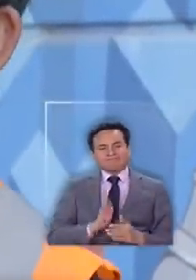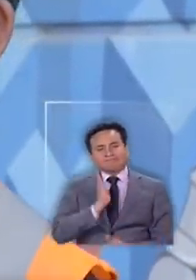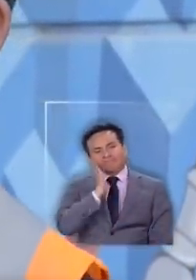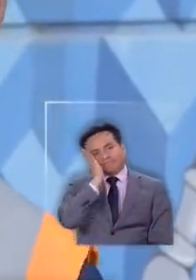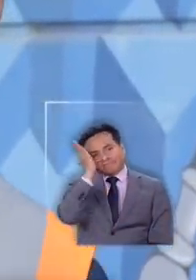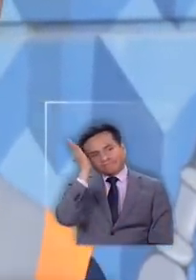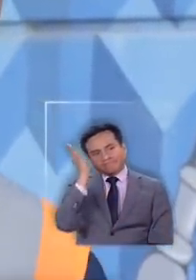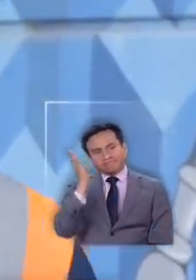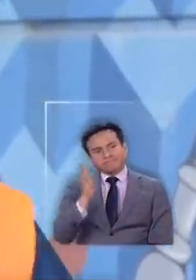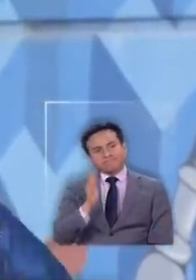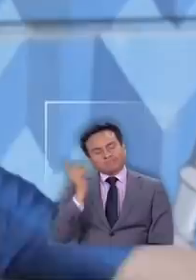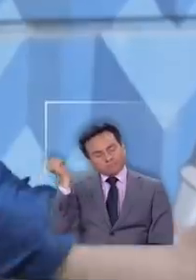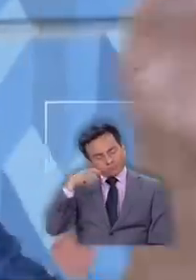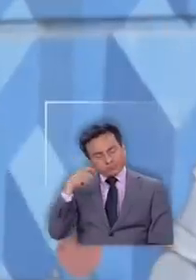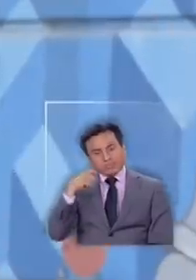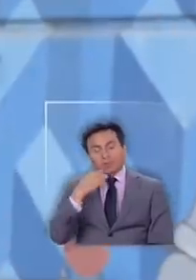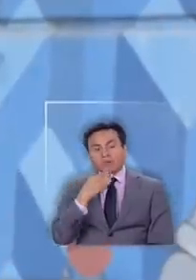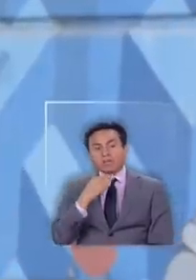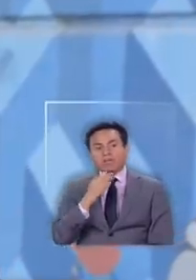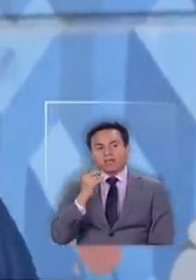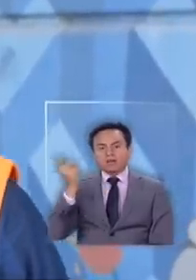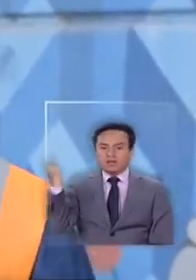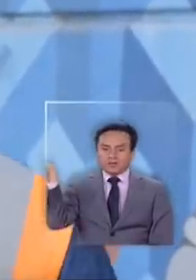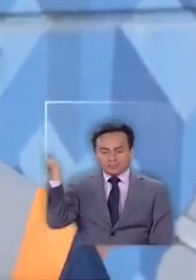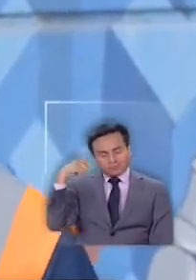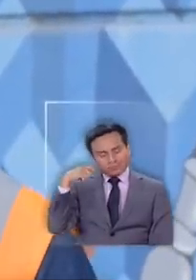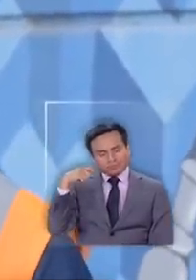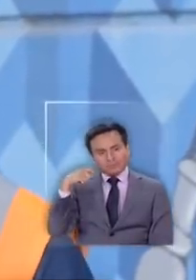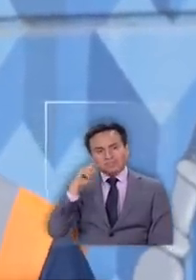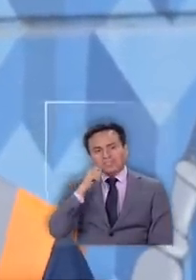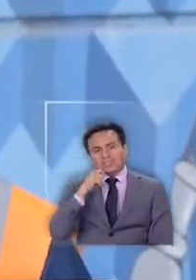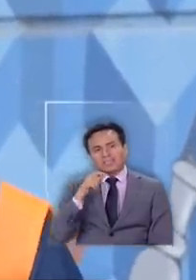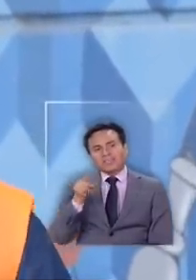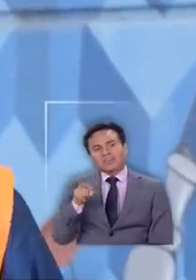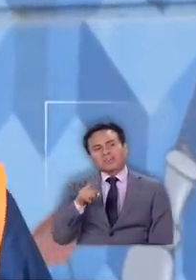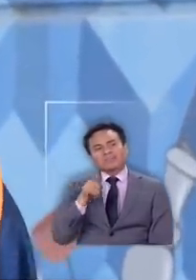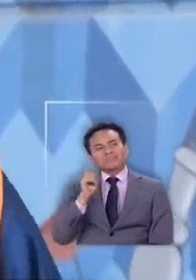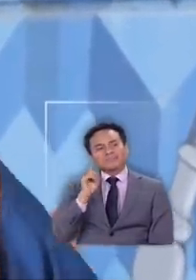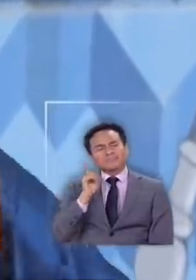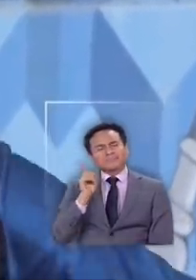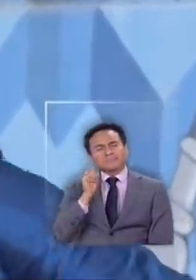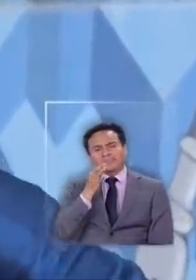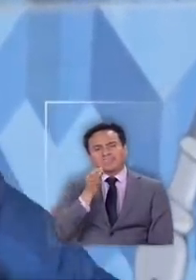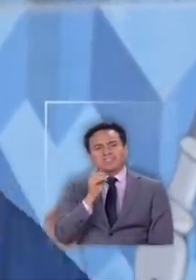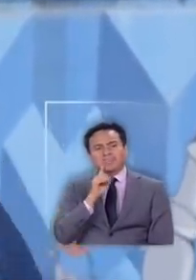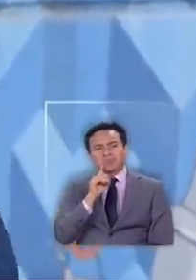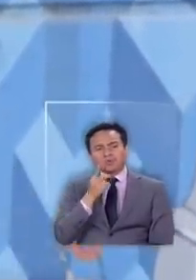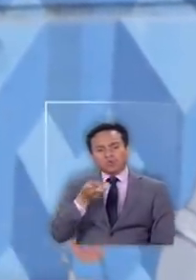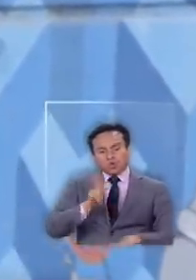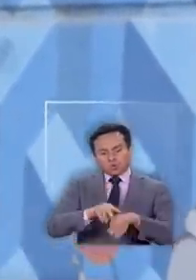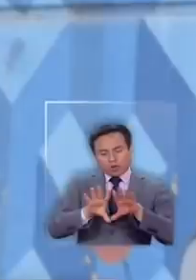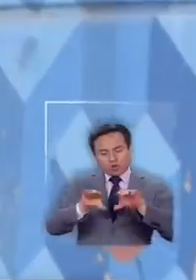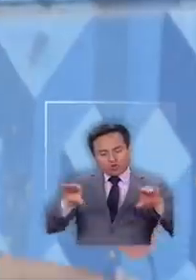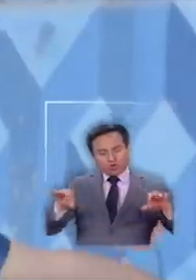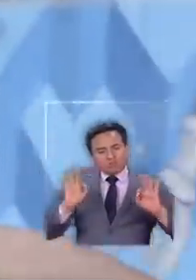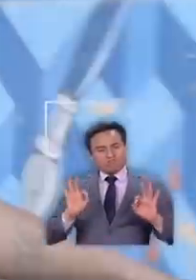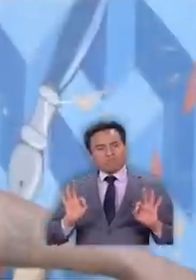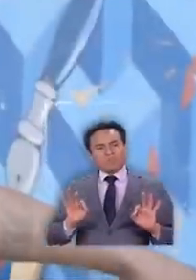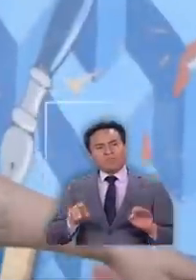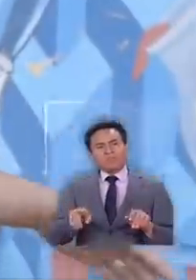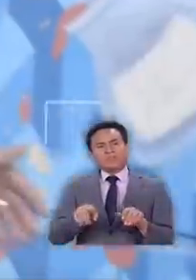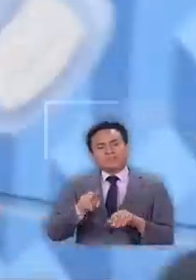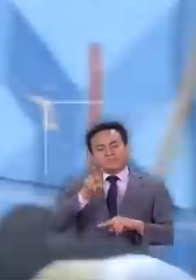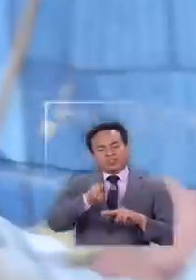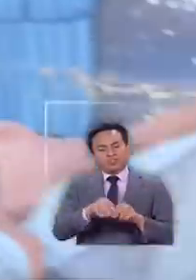que te raja aparte que dormí pero dormí como rey que tengo doble colchón ese